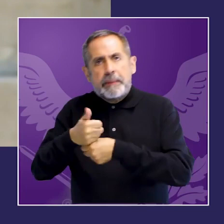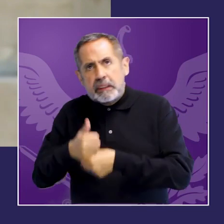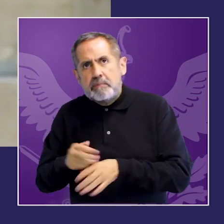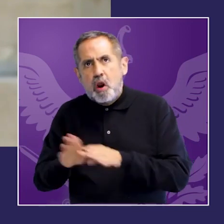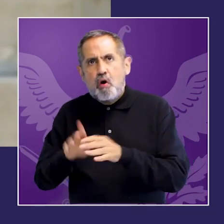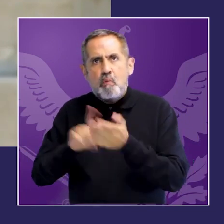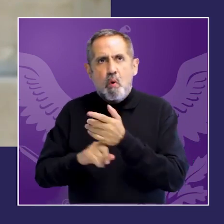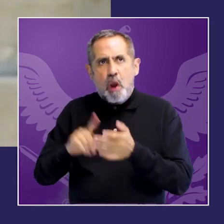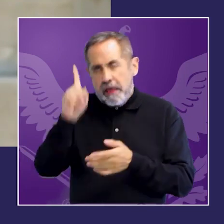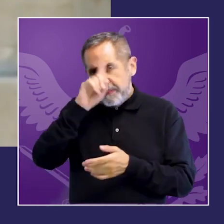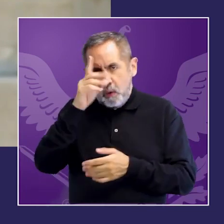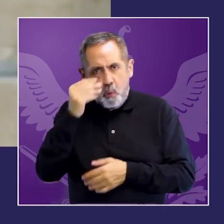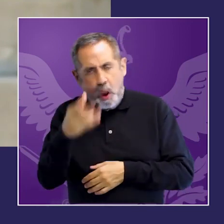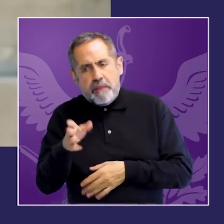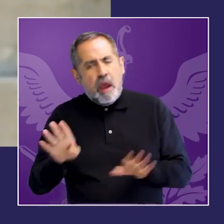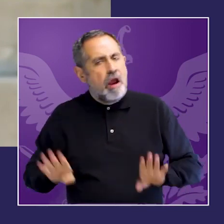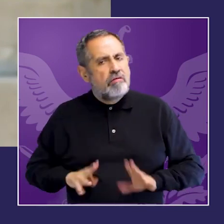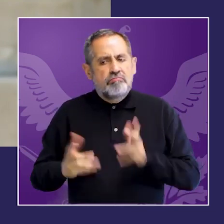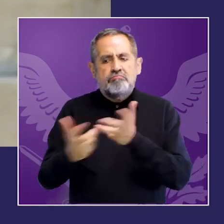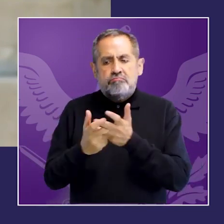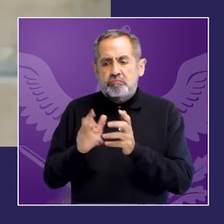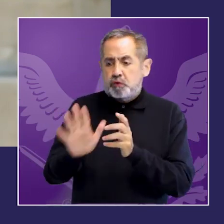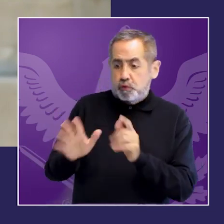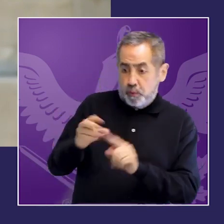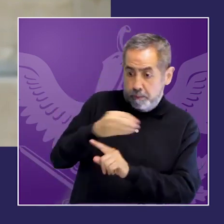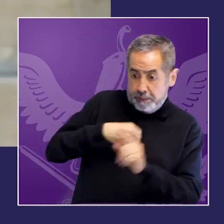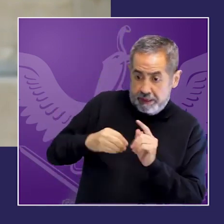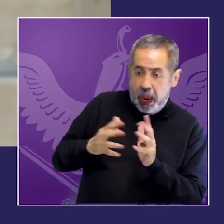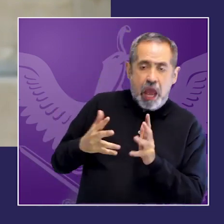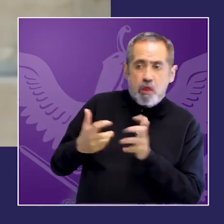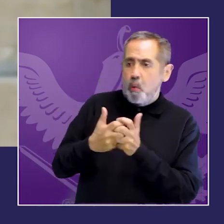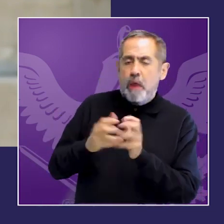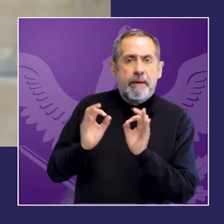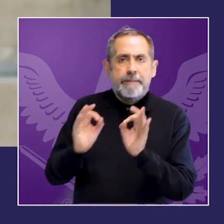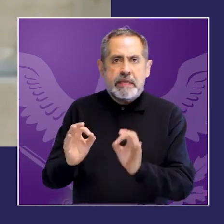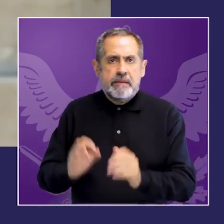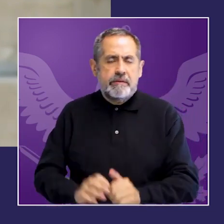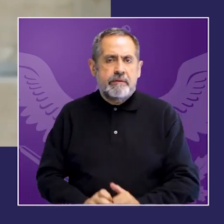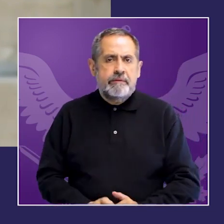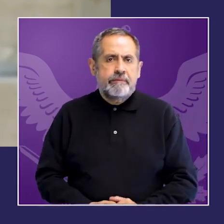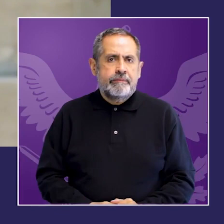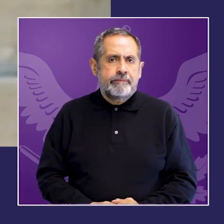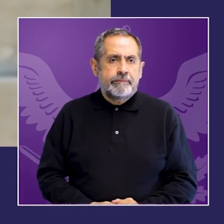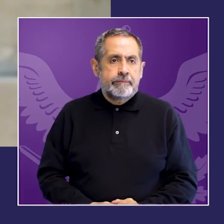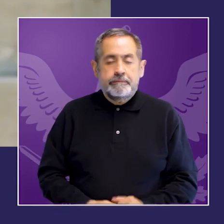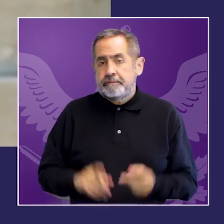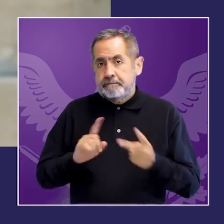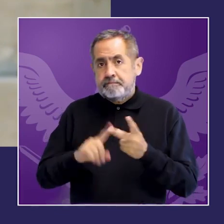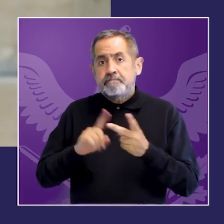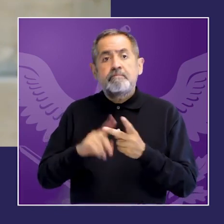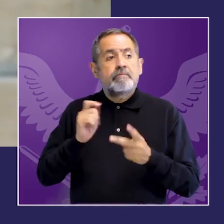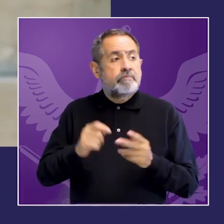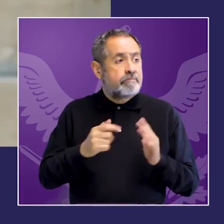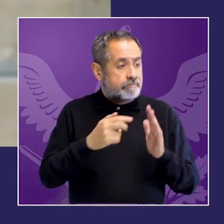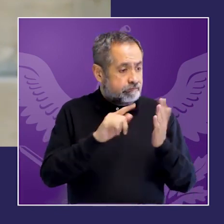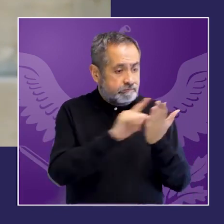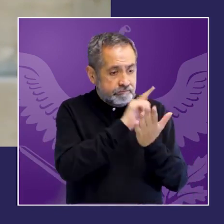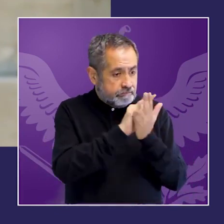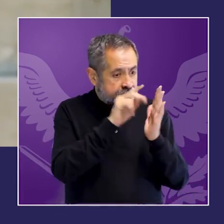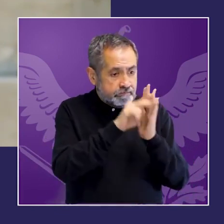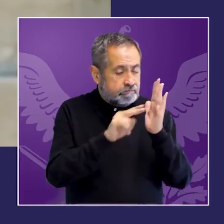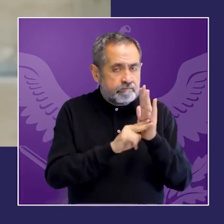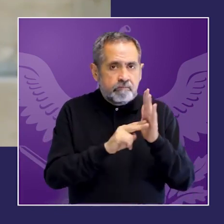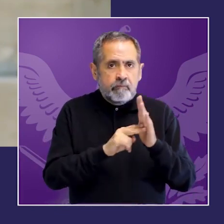en segundo lugar sancionar normas destinadas a reparar la vulneración de derechos de las víctimas con apoyo económico